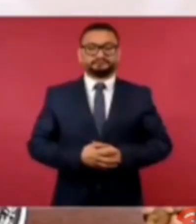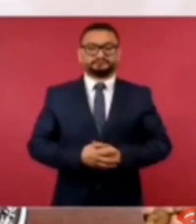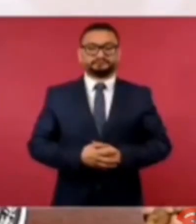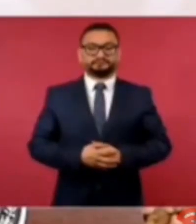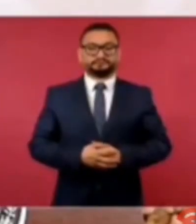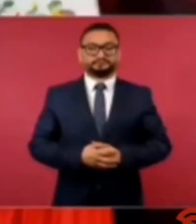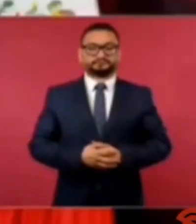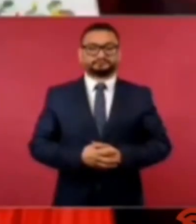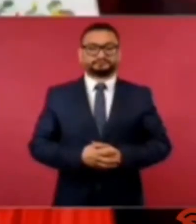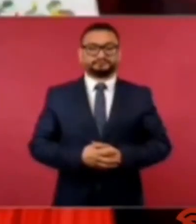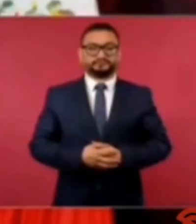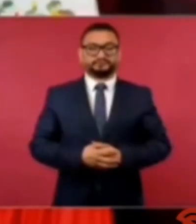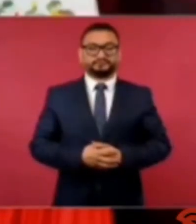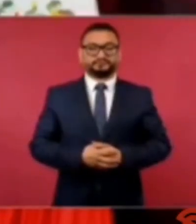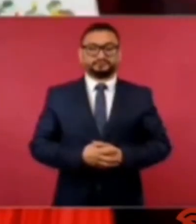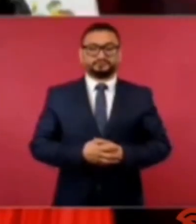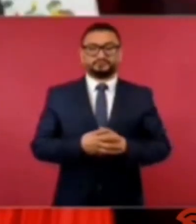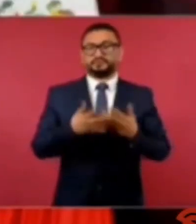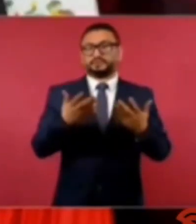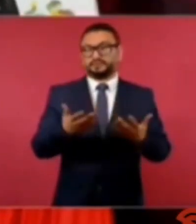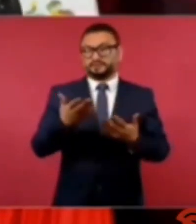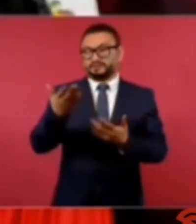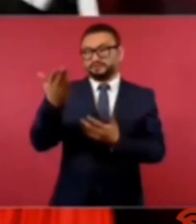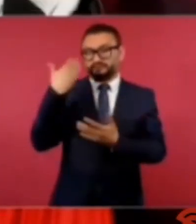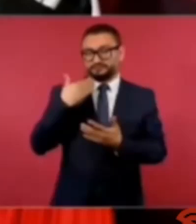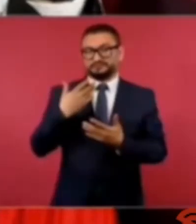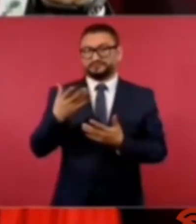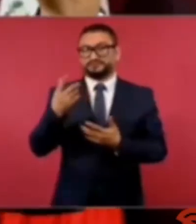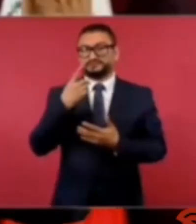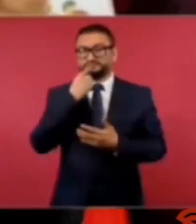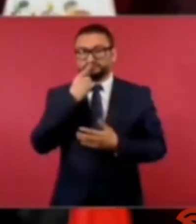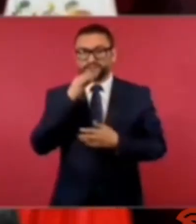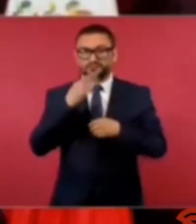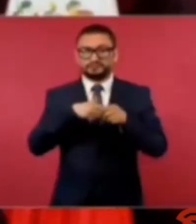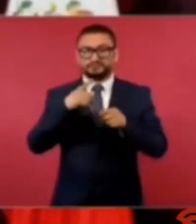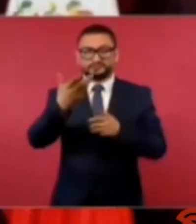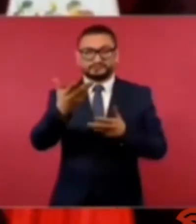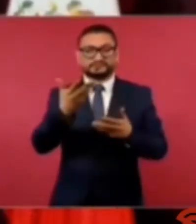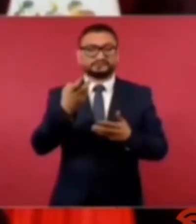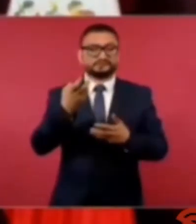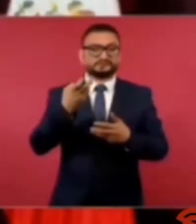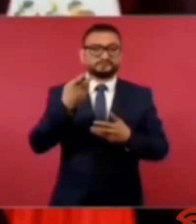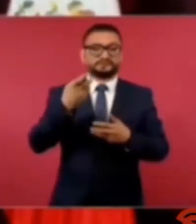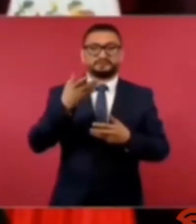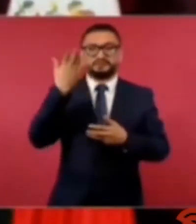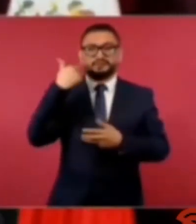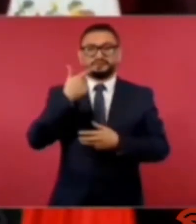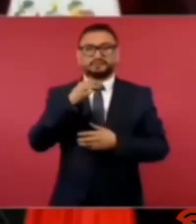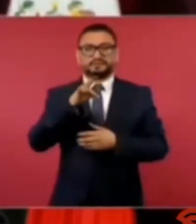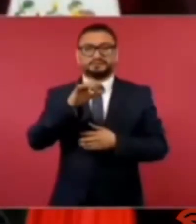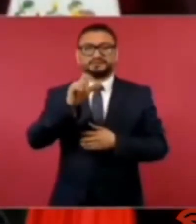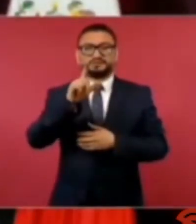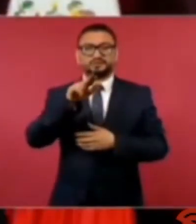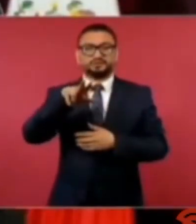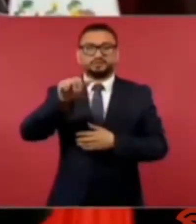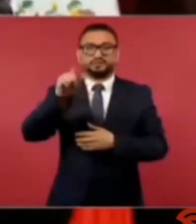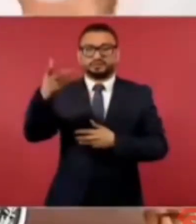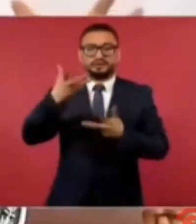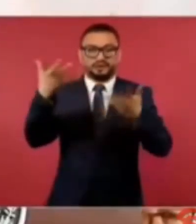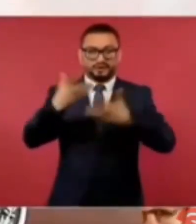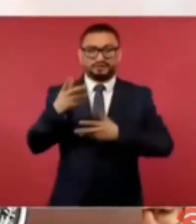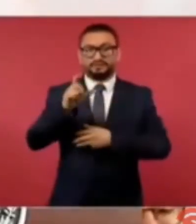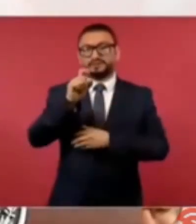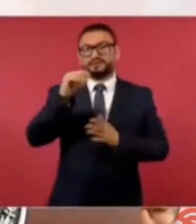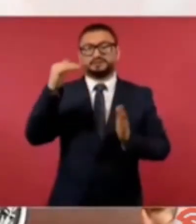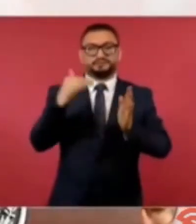bueno era lo que creó García Luna 20 mil